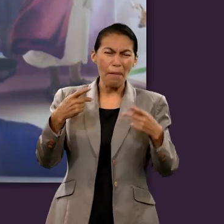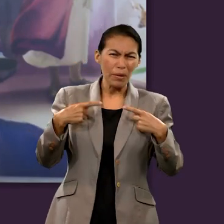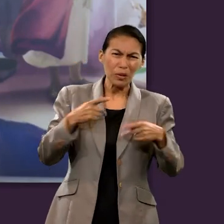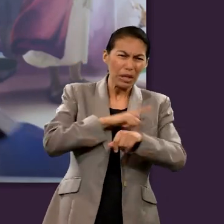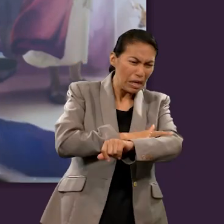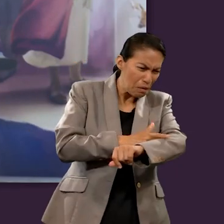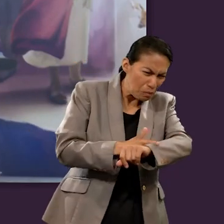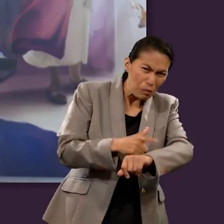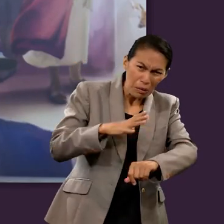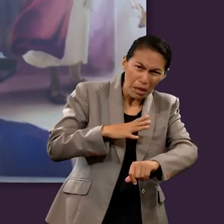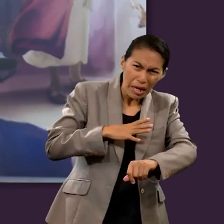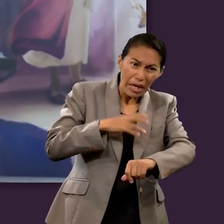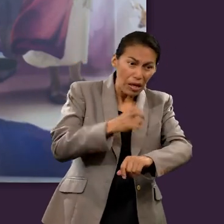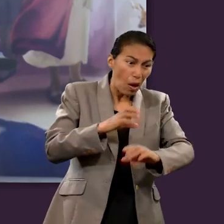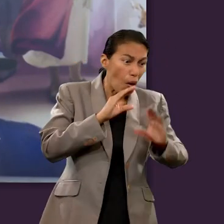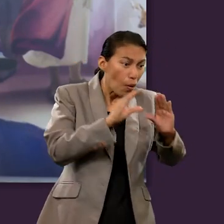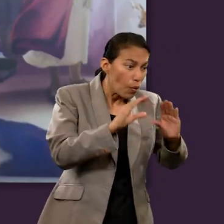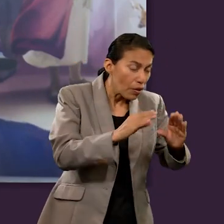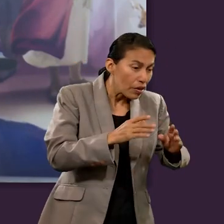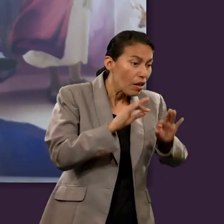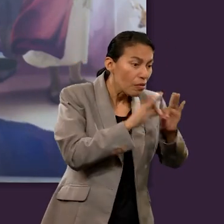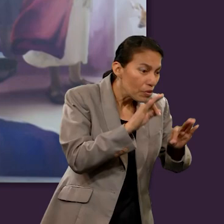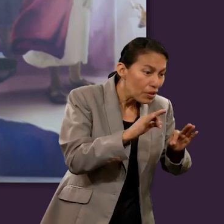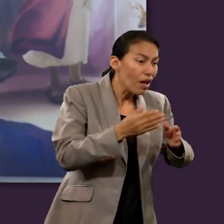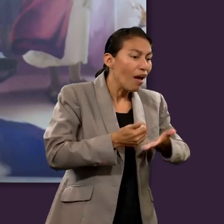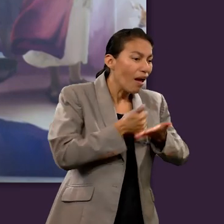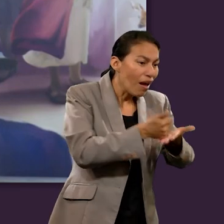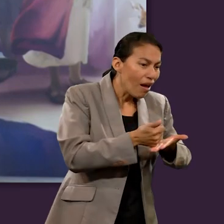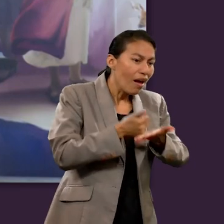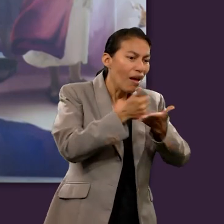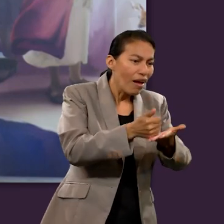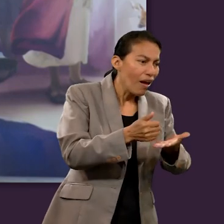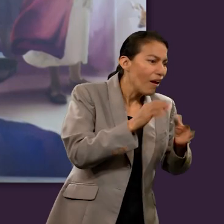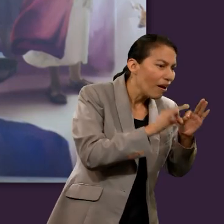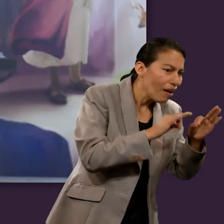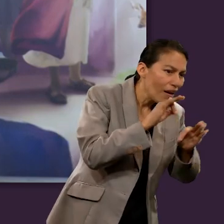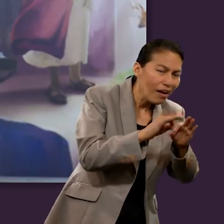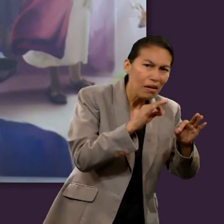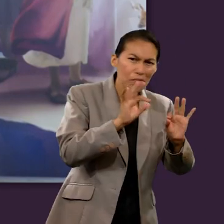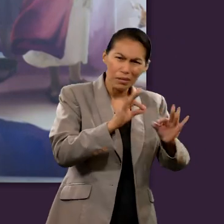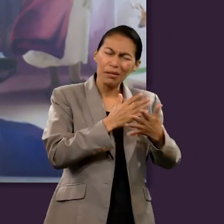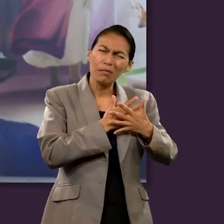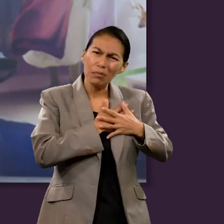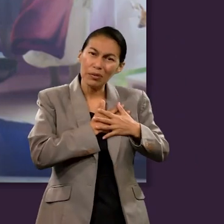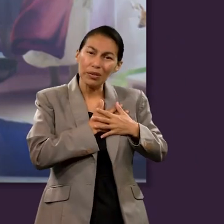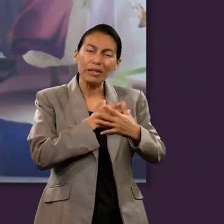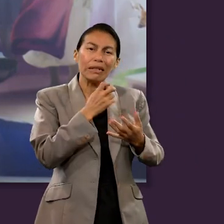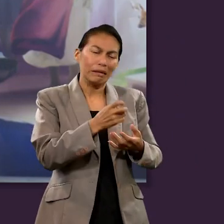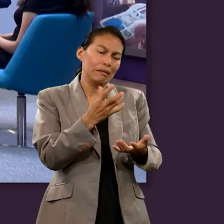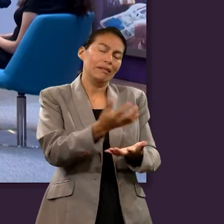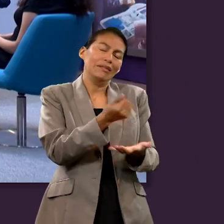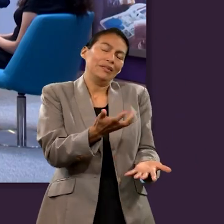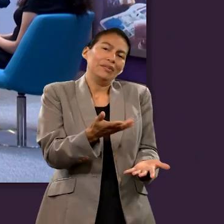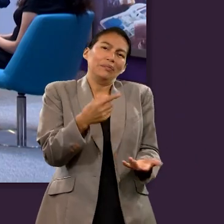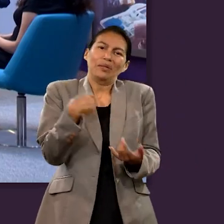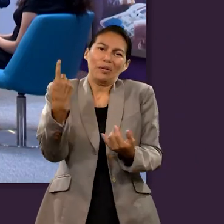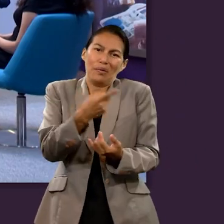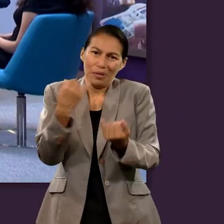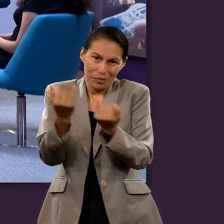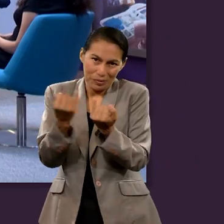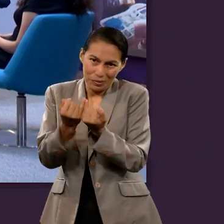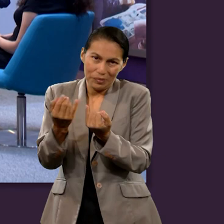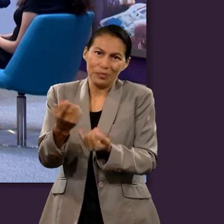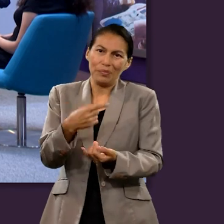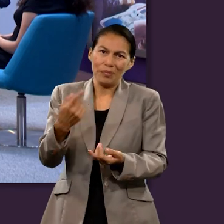vida para los demás para los leprosos la gente que ha sufrido ella se lo ha ganado y es esa la